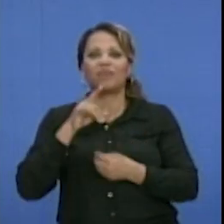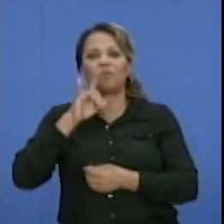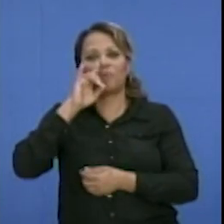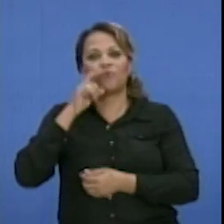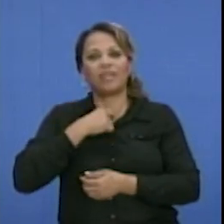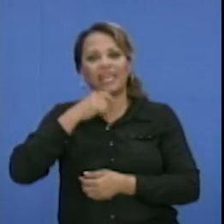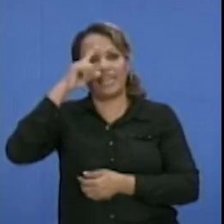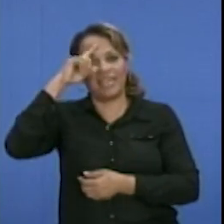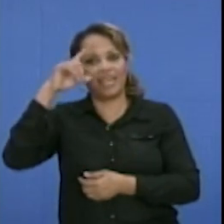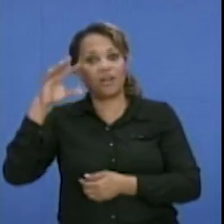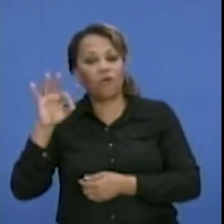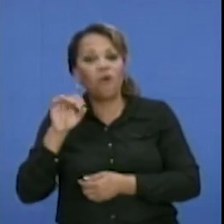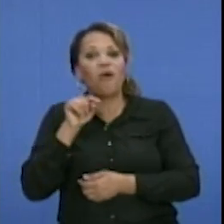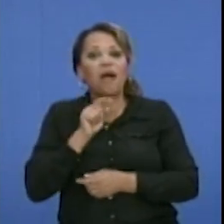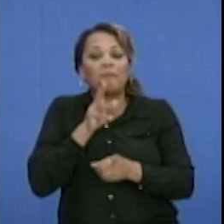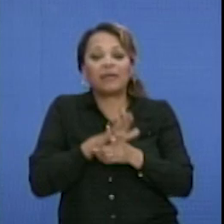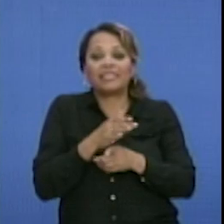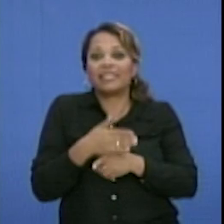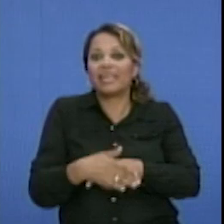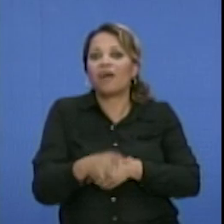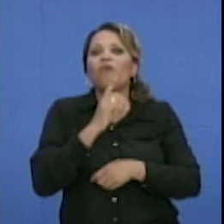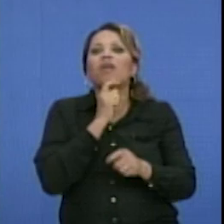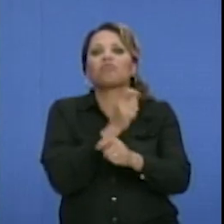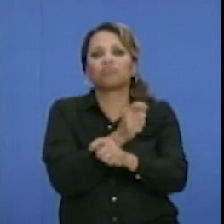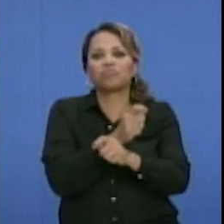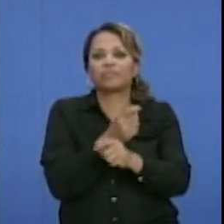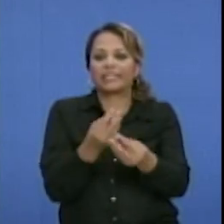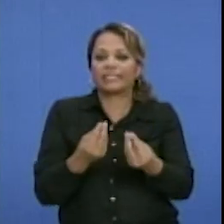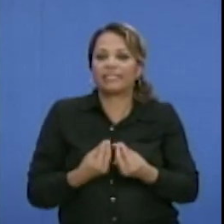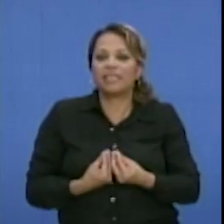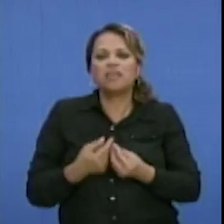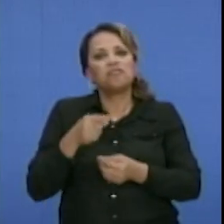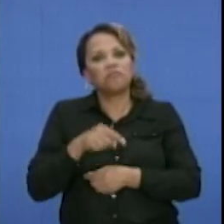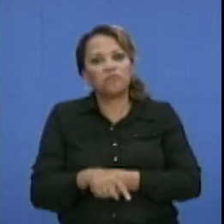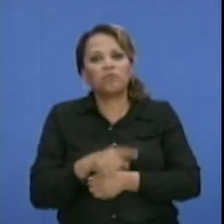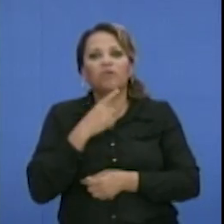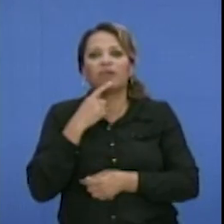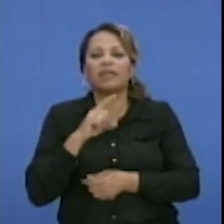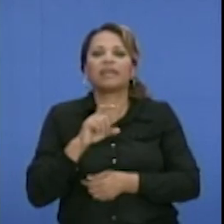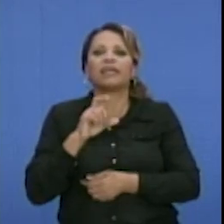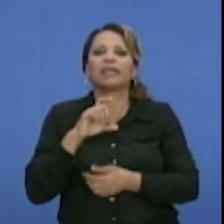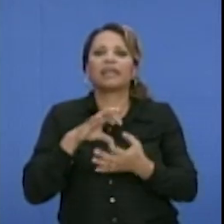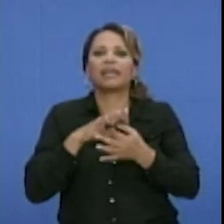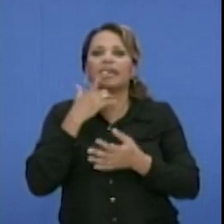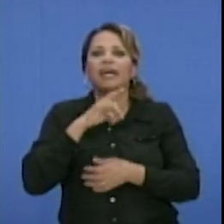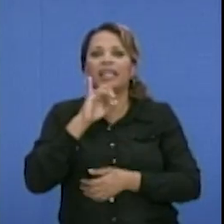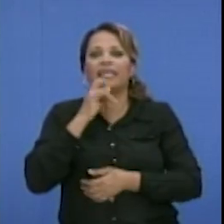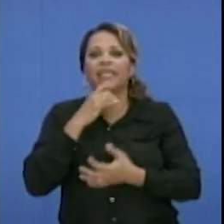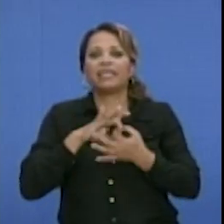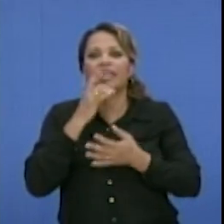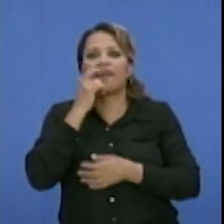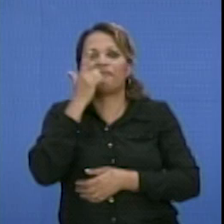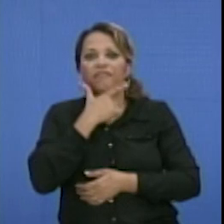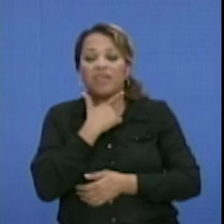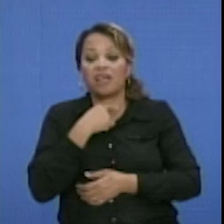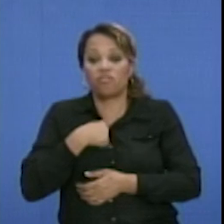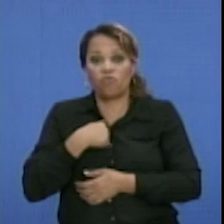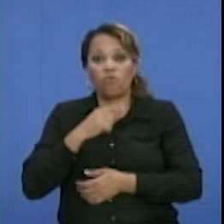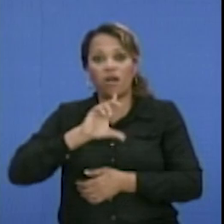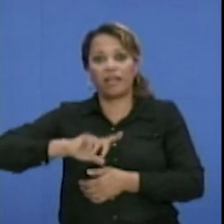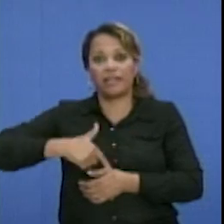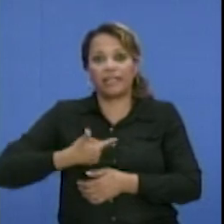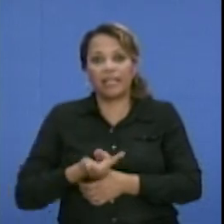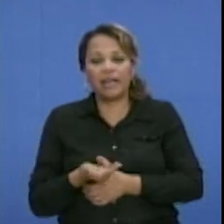para obviamente tomar los cursos acá. Me ha tocado serigrafía, yo me manejo en la parte artística,